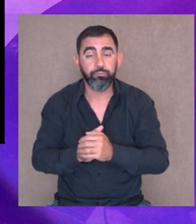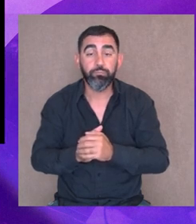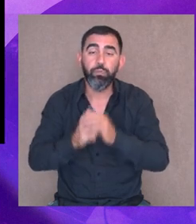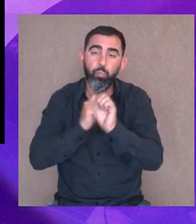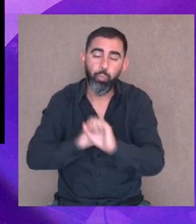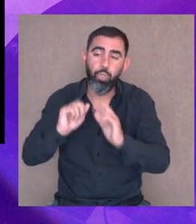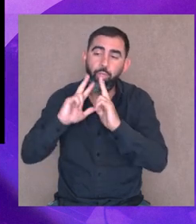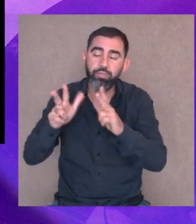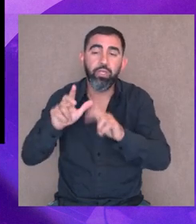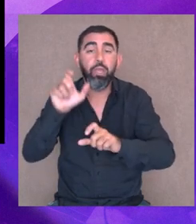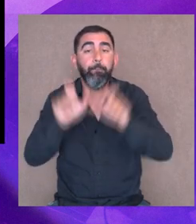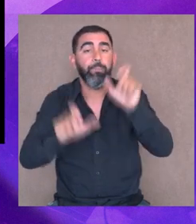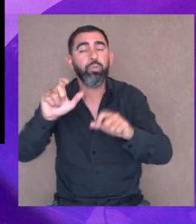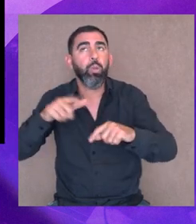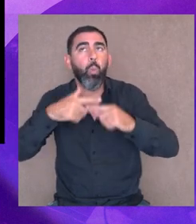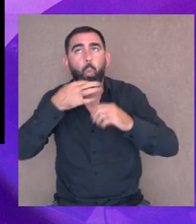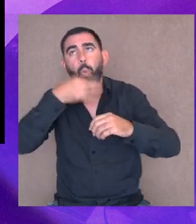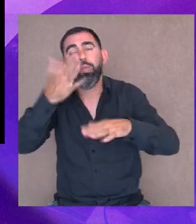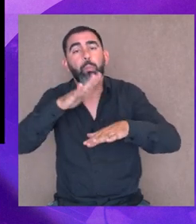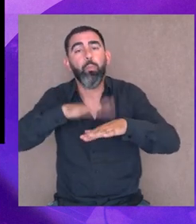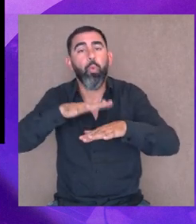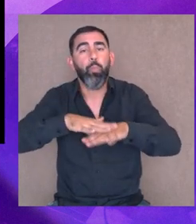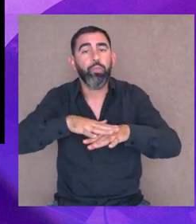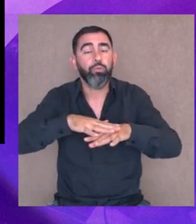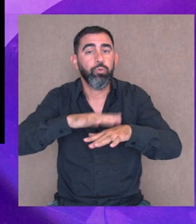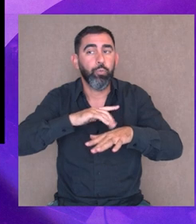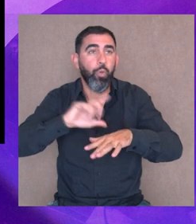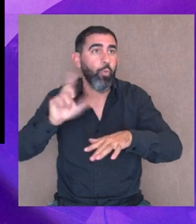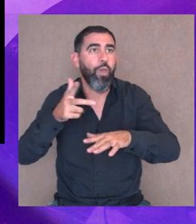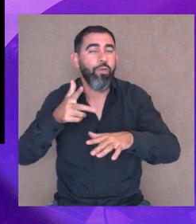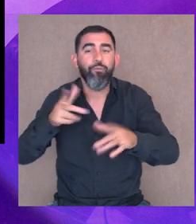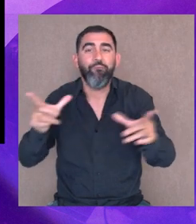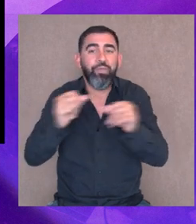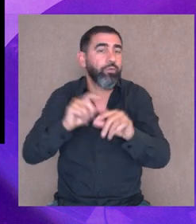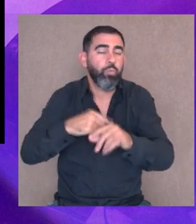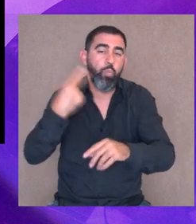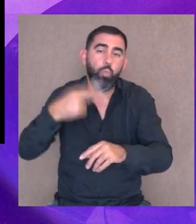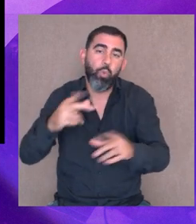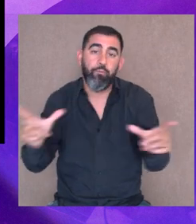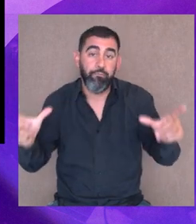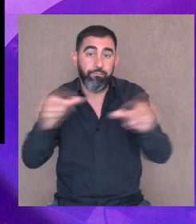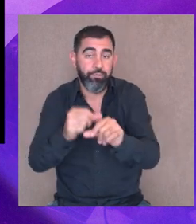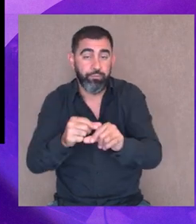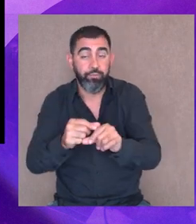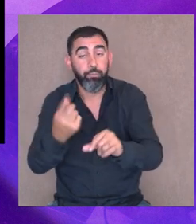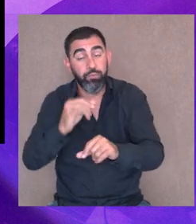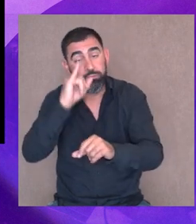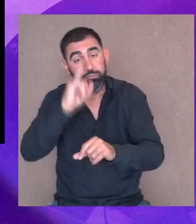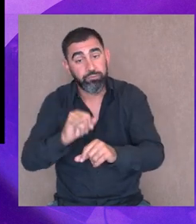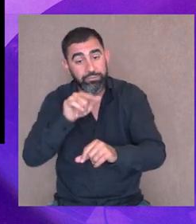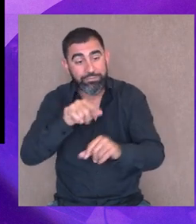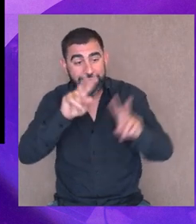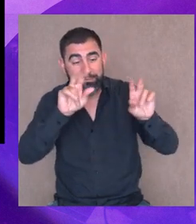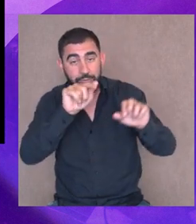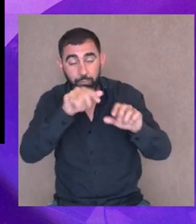seguirle diciendo a la gente en cualquier momento porque no se vence, no tiene fecha de vencimiento, claro, pero